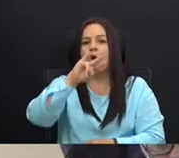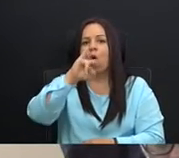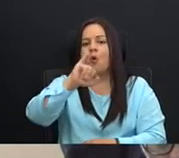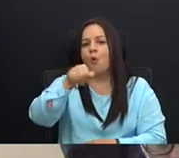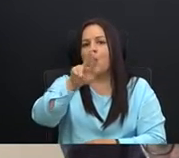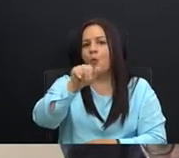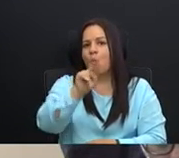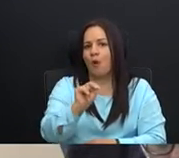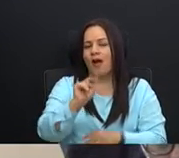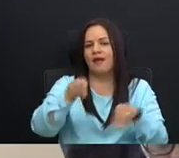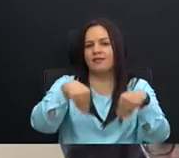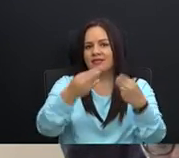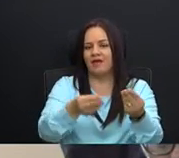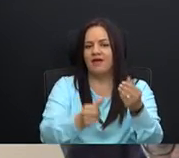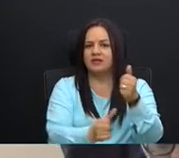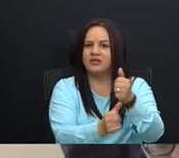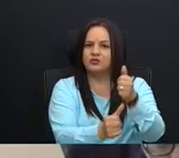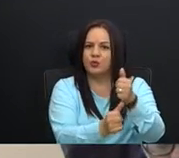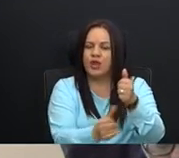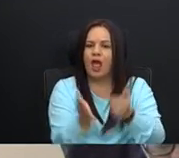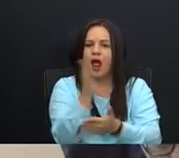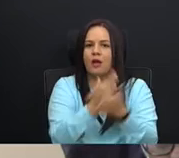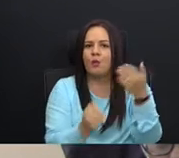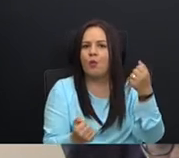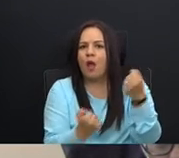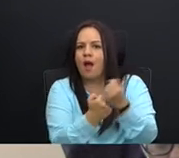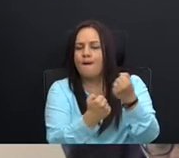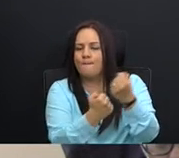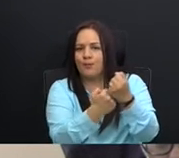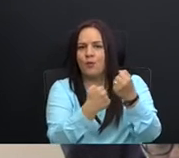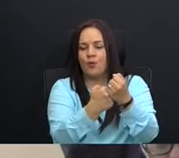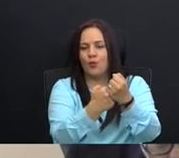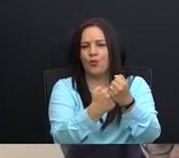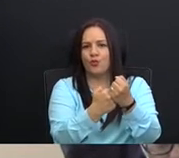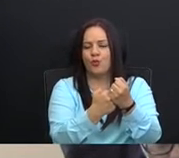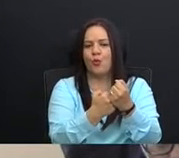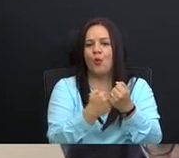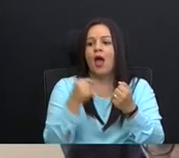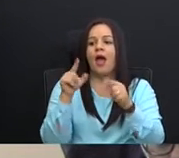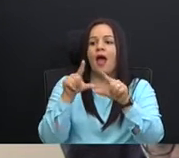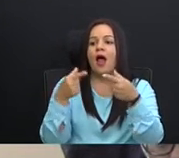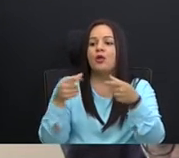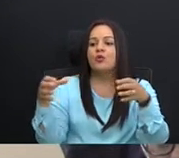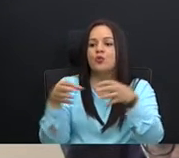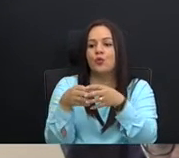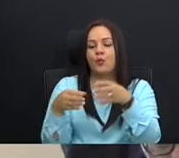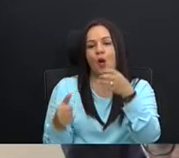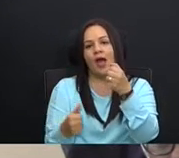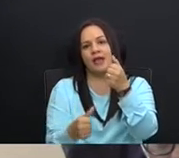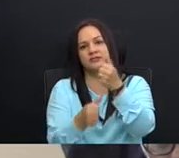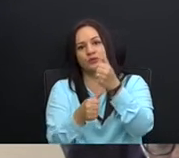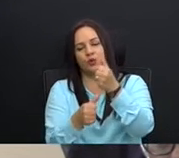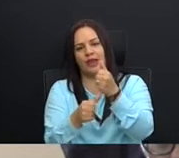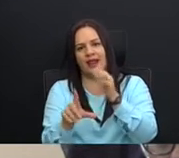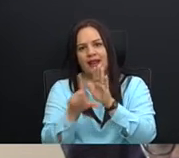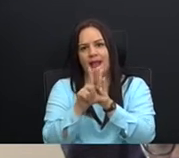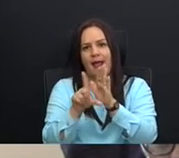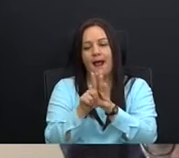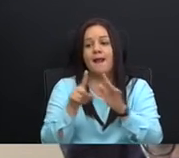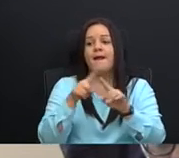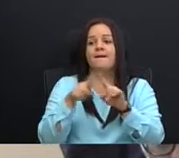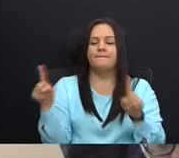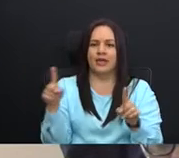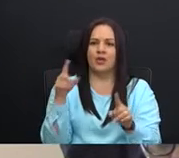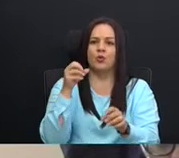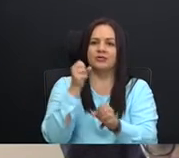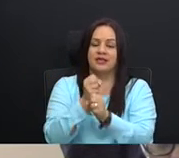asesoría puntual, algún apoyo, a, este grupo, de asesoría legal, pero se desempeñaba,